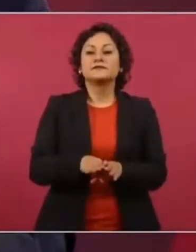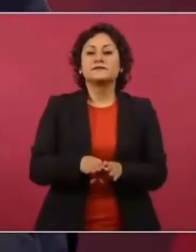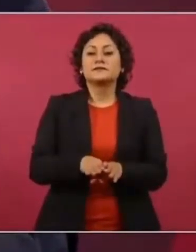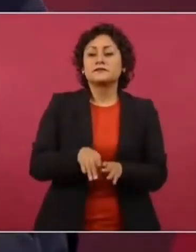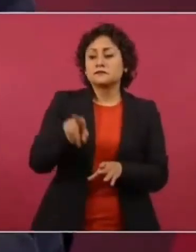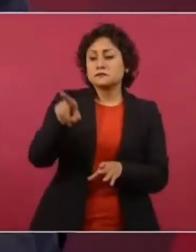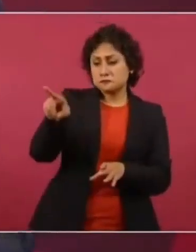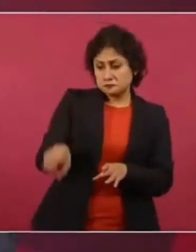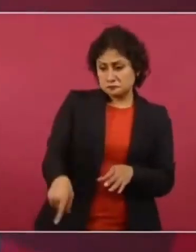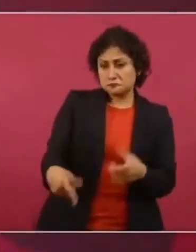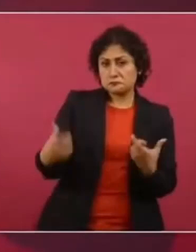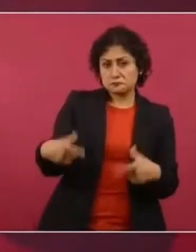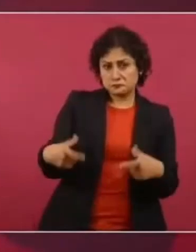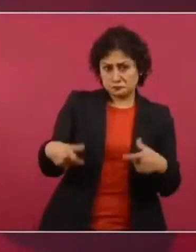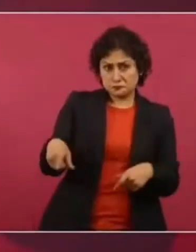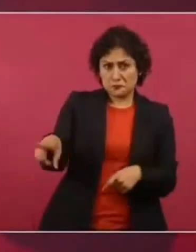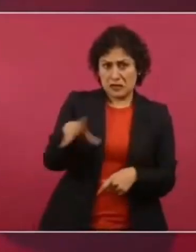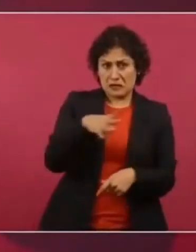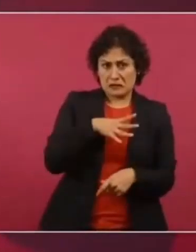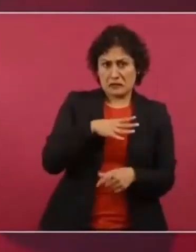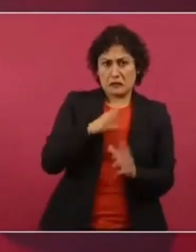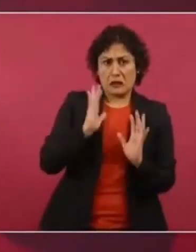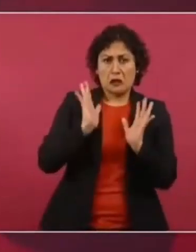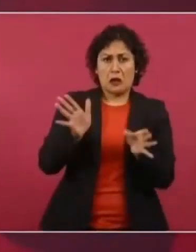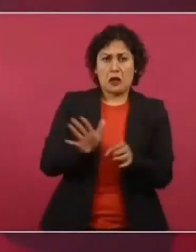No, dinero llama dinero.